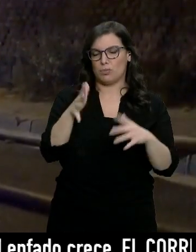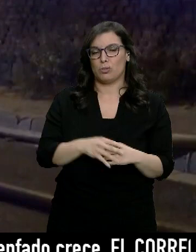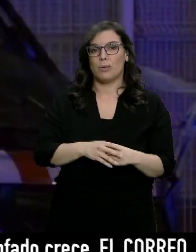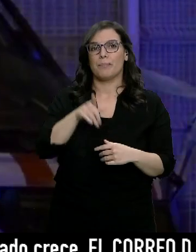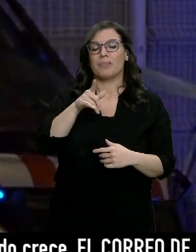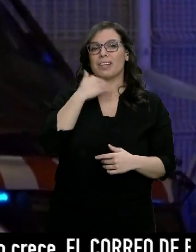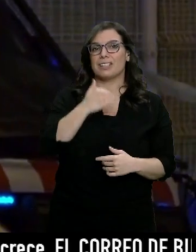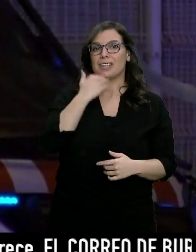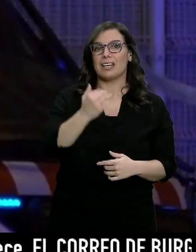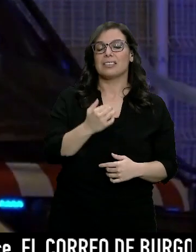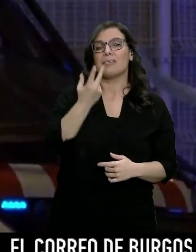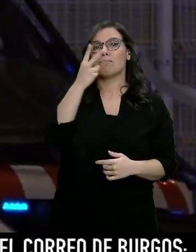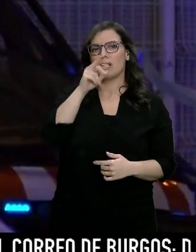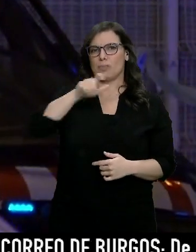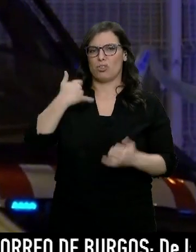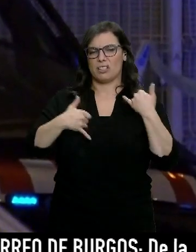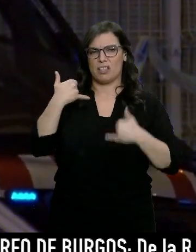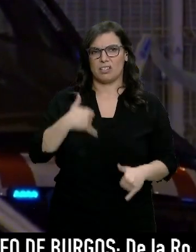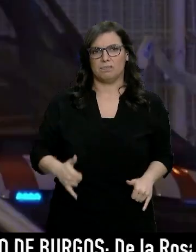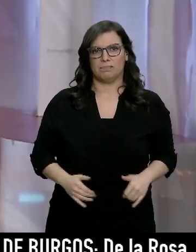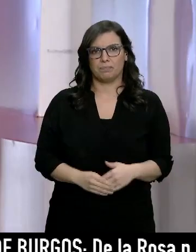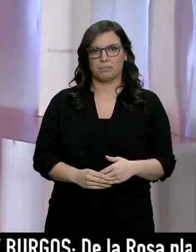Hay cerca de una veintena de heridos.